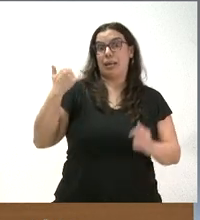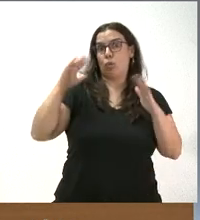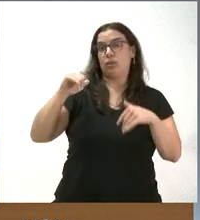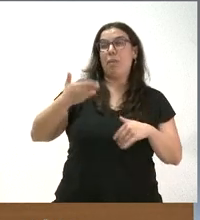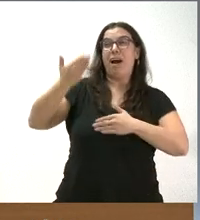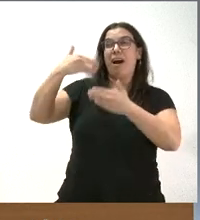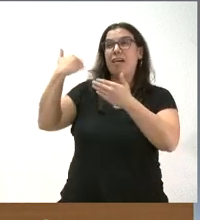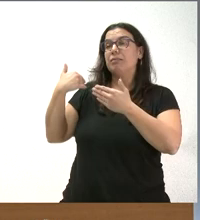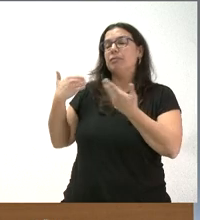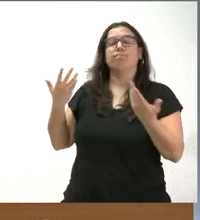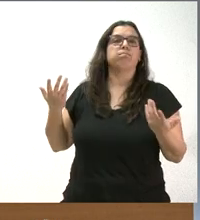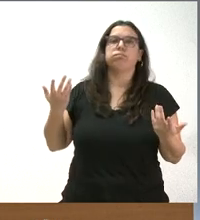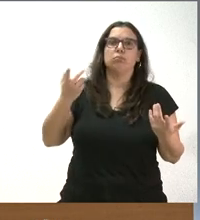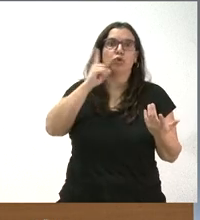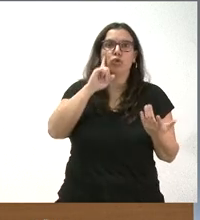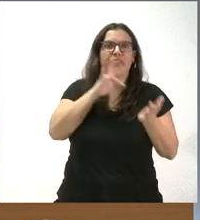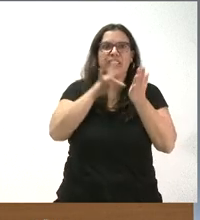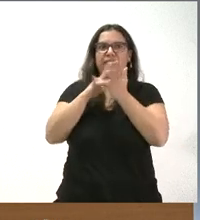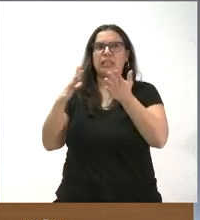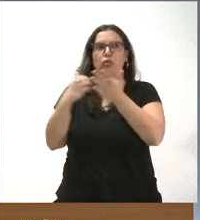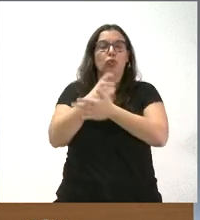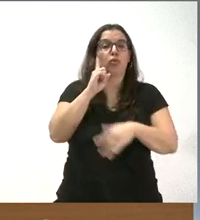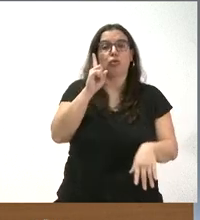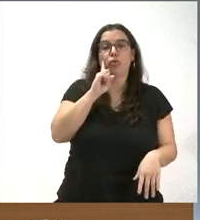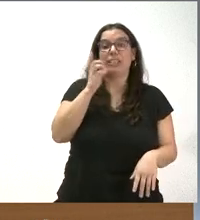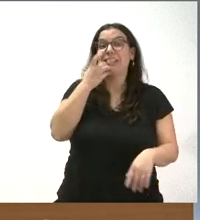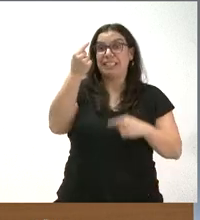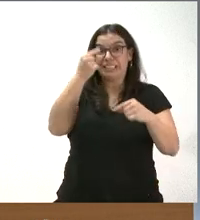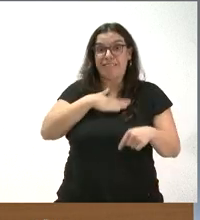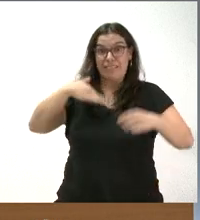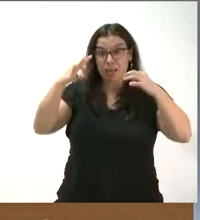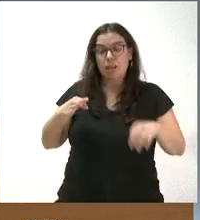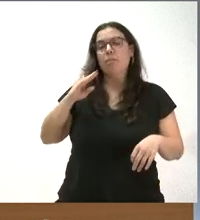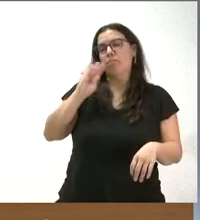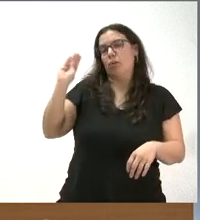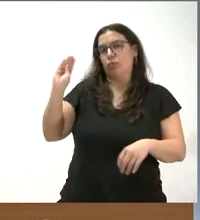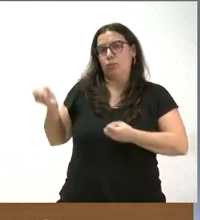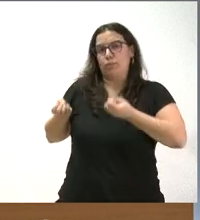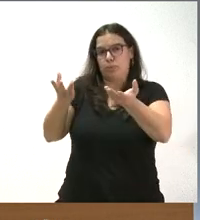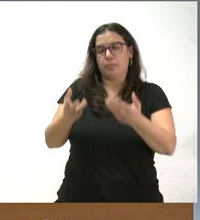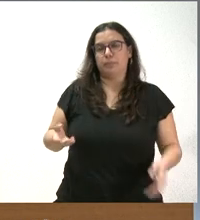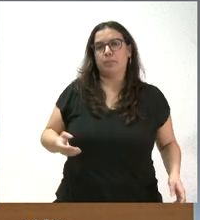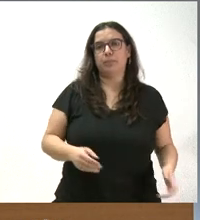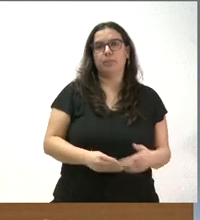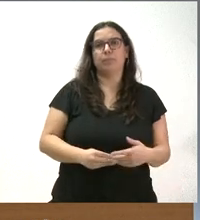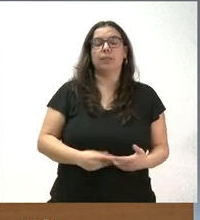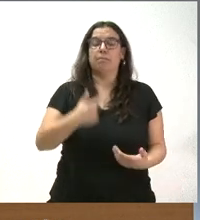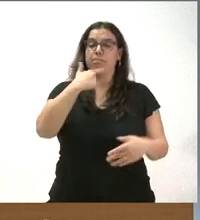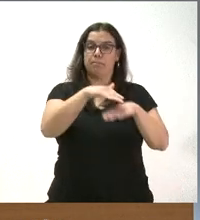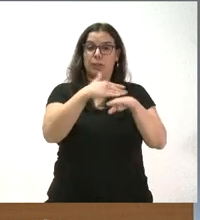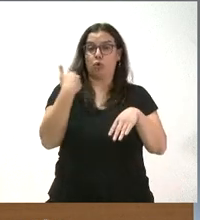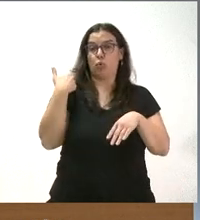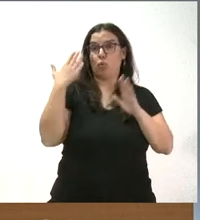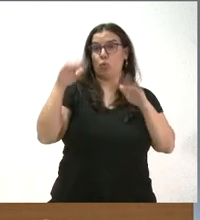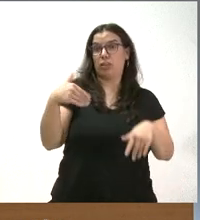o anteriores, no sé todas las fechas, pero si quisieran ustedes precisión de datos, se los podríamos ofrecer, ¿no? Sí, perdón. La última fue ayer.